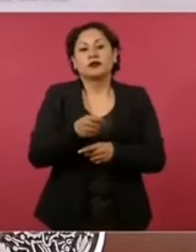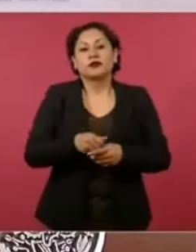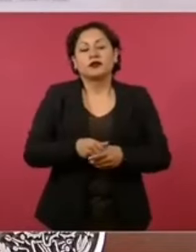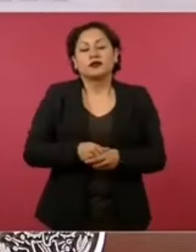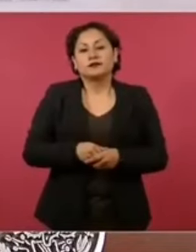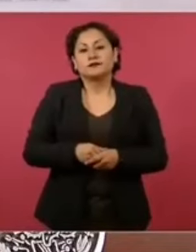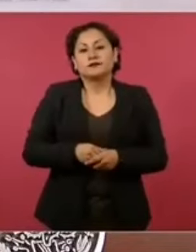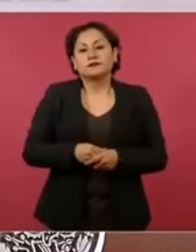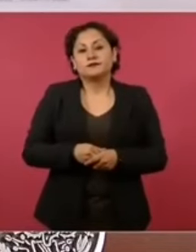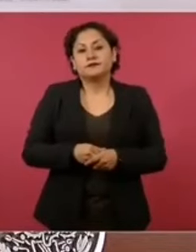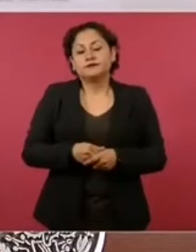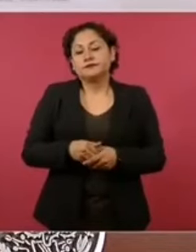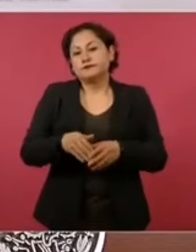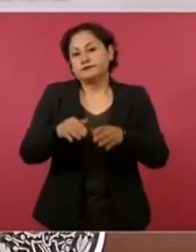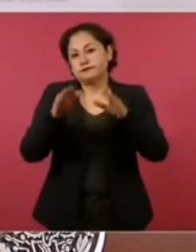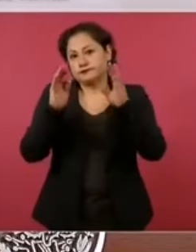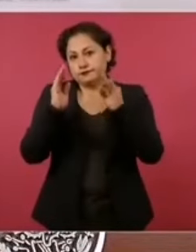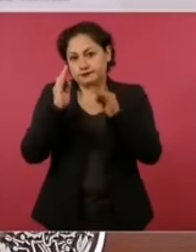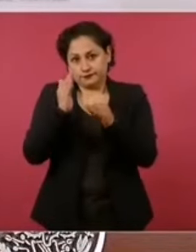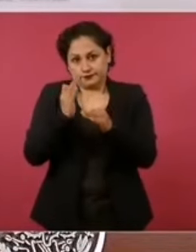descansamos?